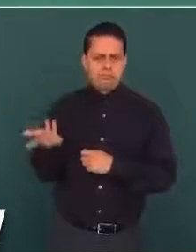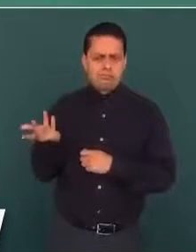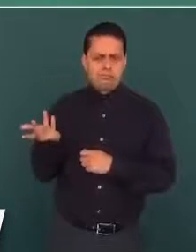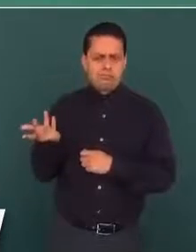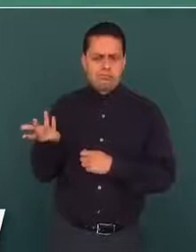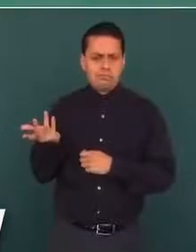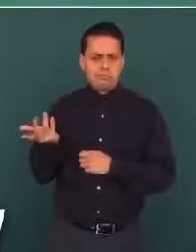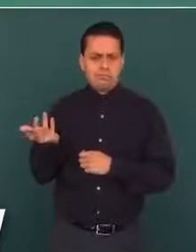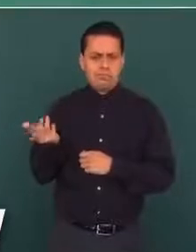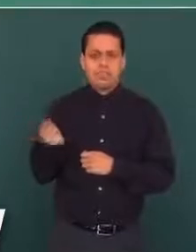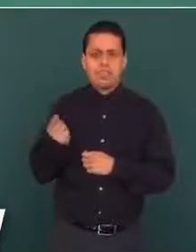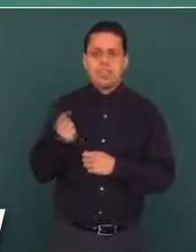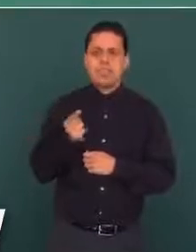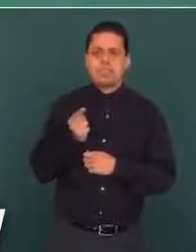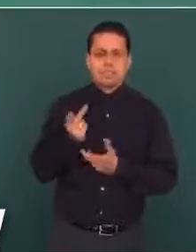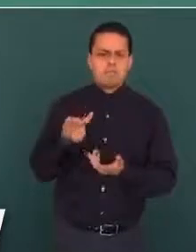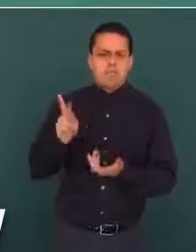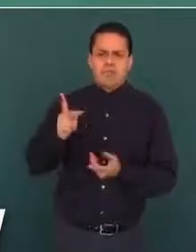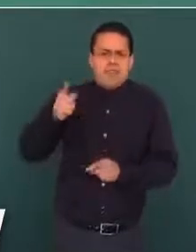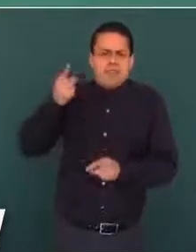¿Quién les manda?